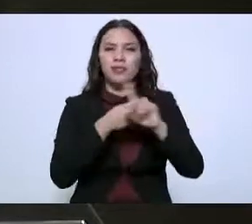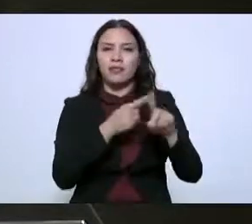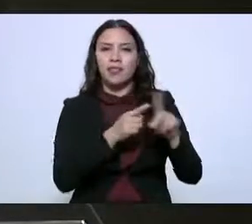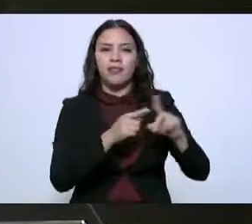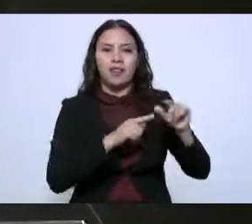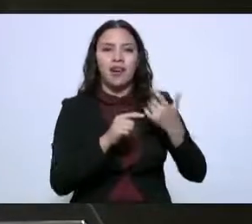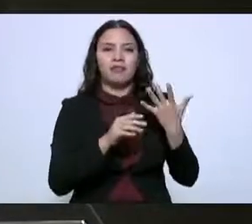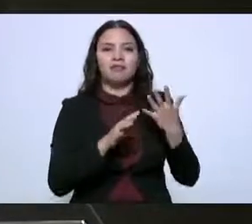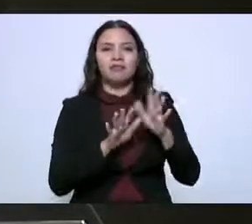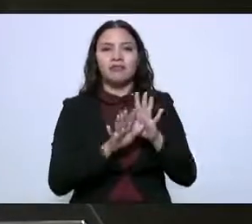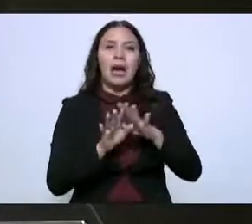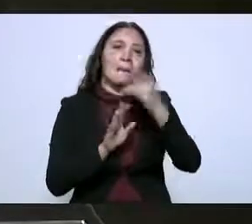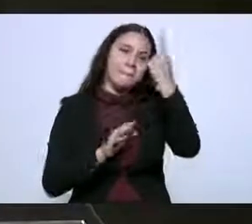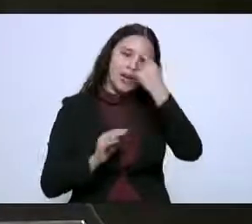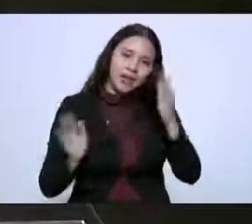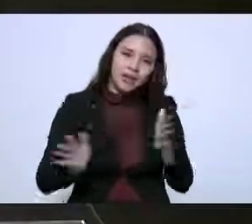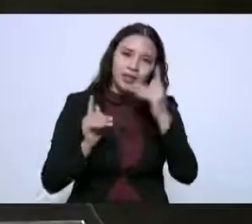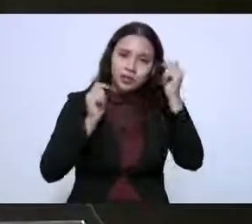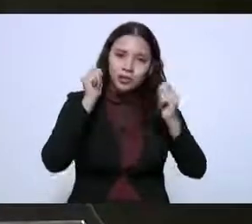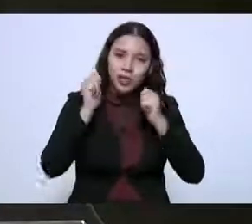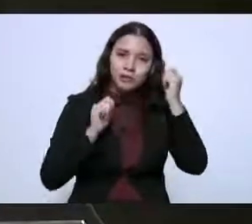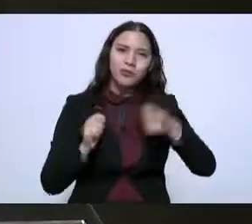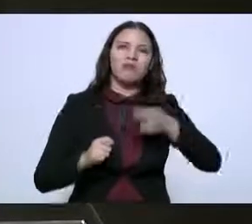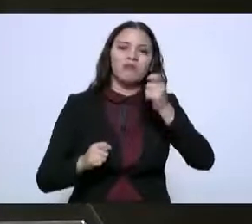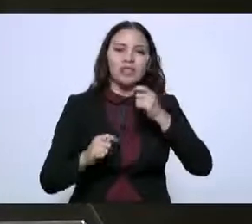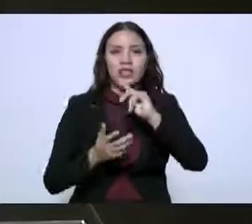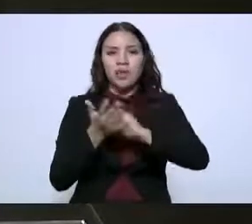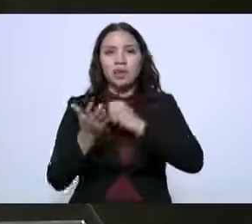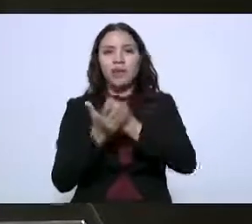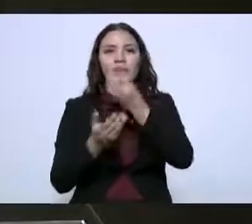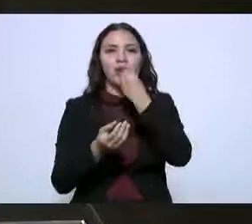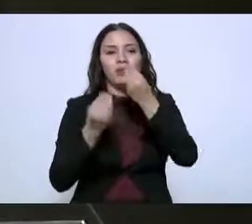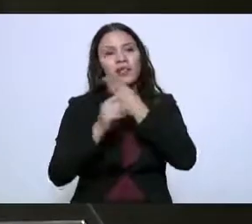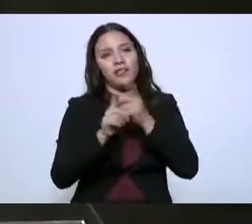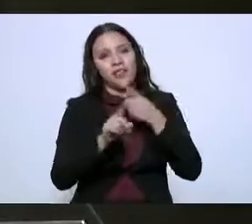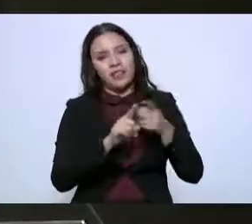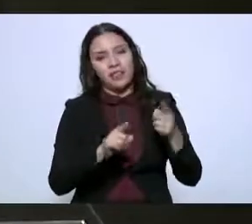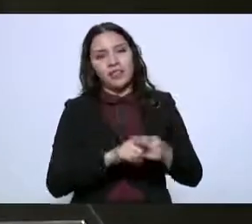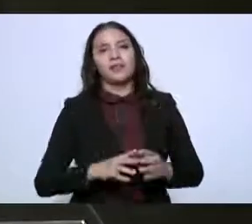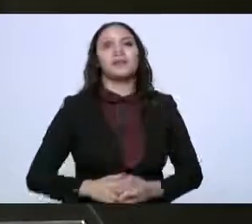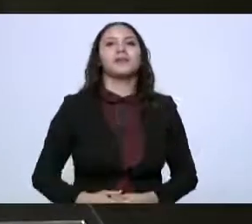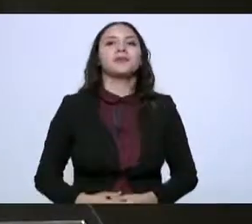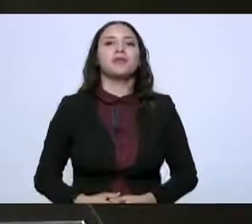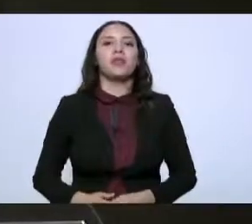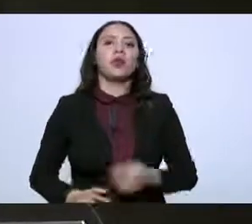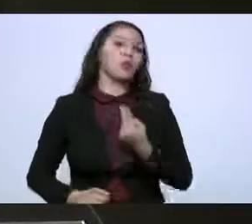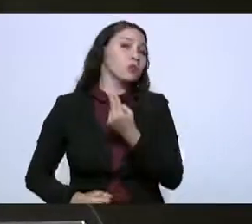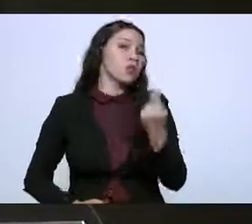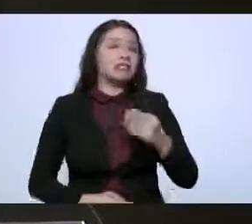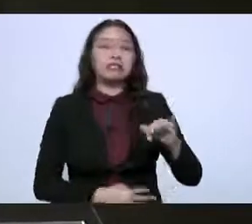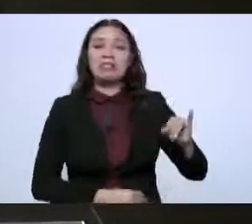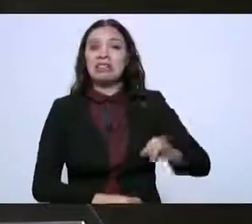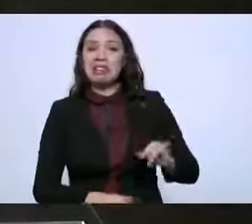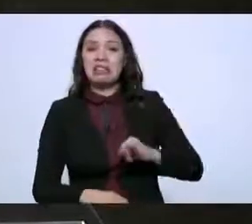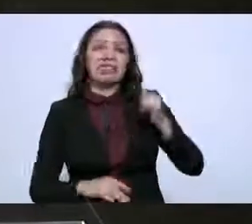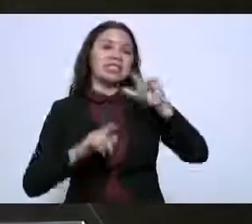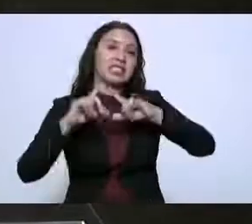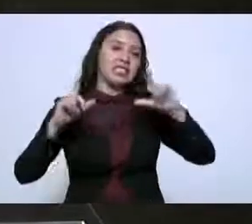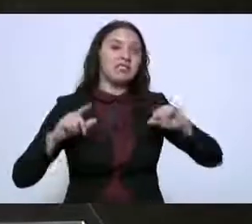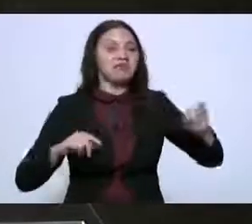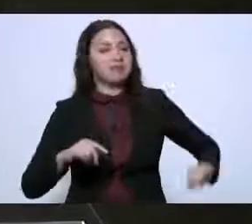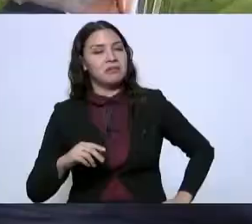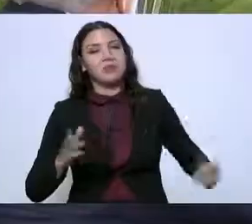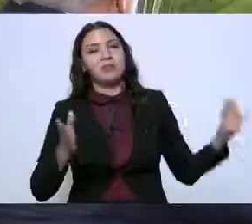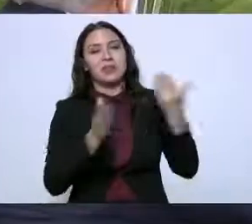y de promoción turística donde atienden también turoperadores interesados a nivel nacional e